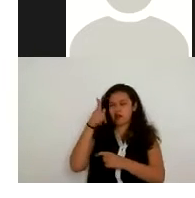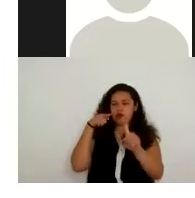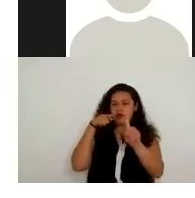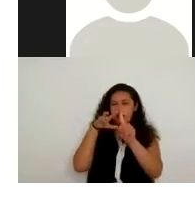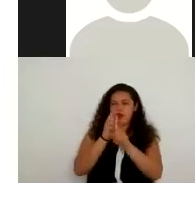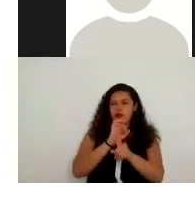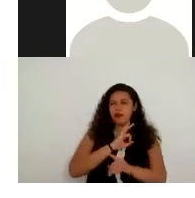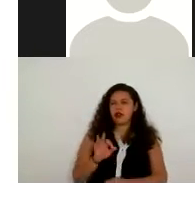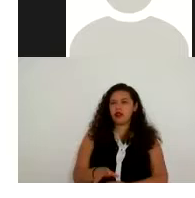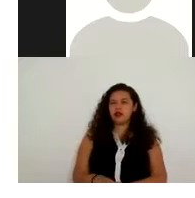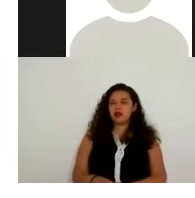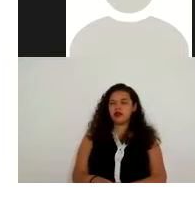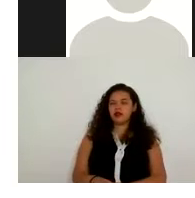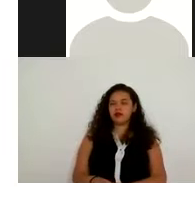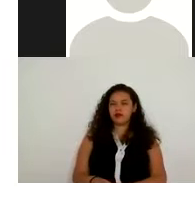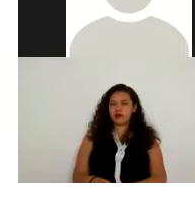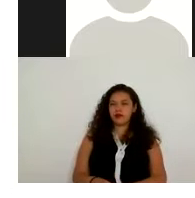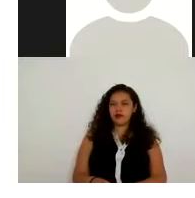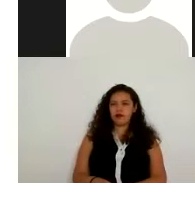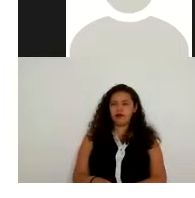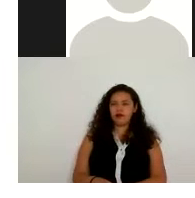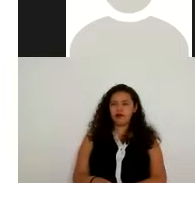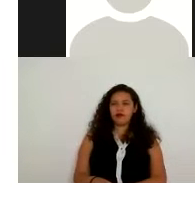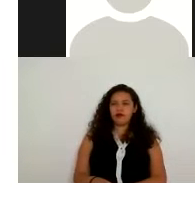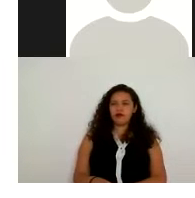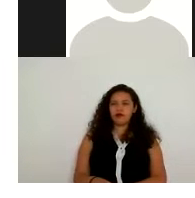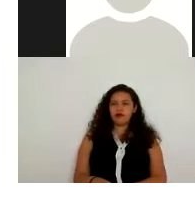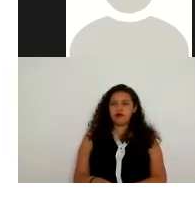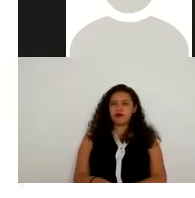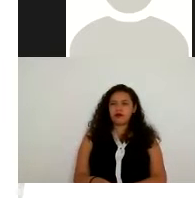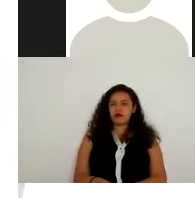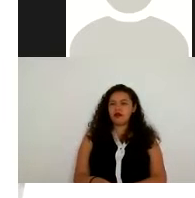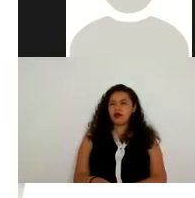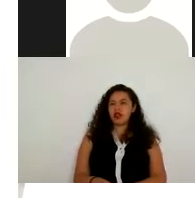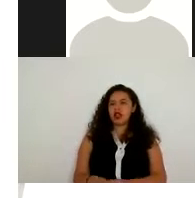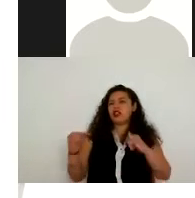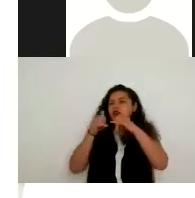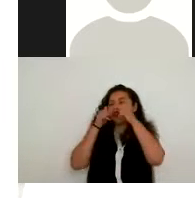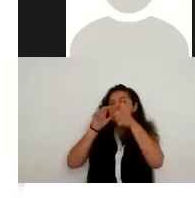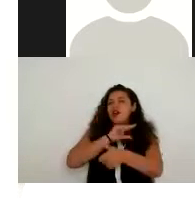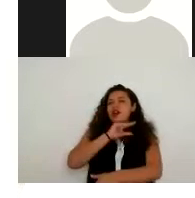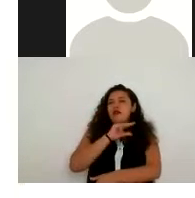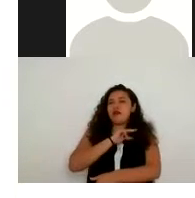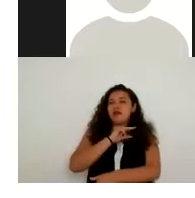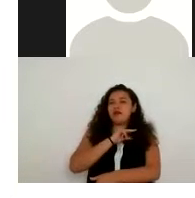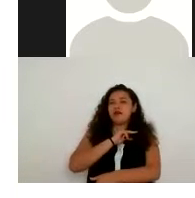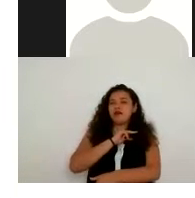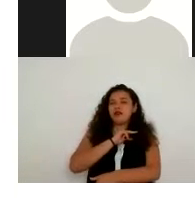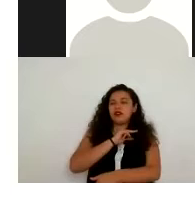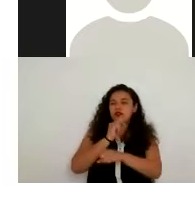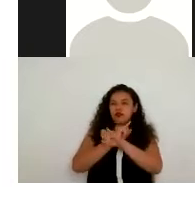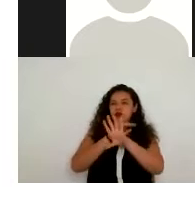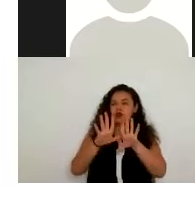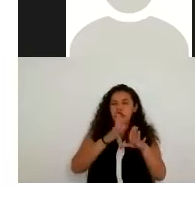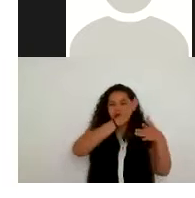en ese sentido por ejemplo si alguna institución de asistencia privada dentro de los datos personales que recaba solicita la preferencia